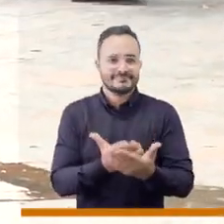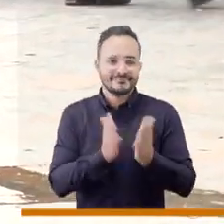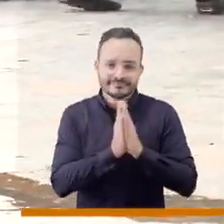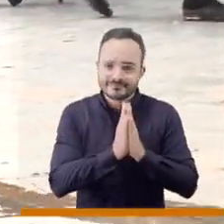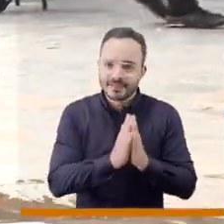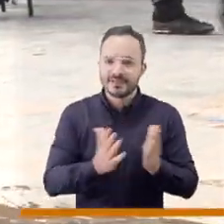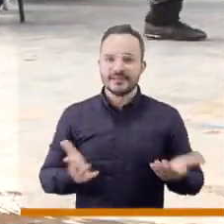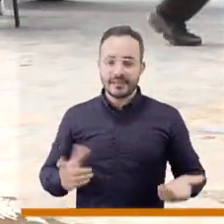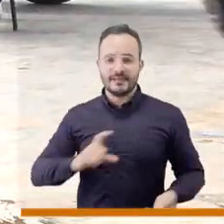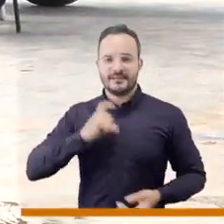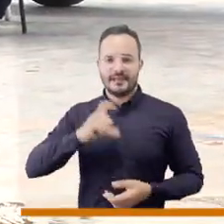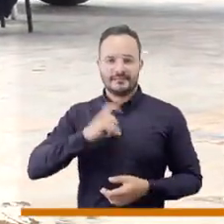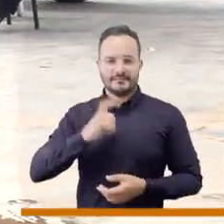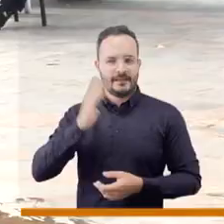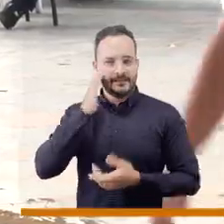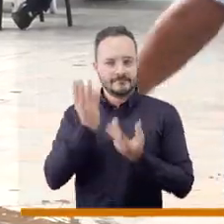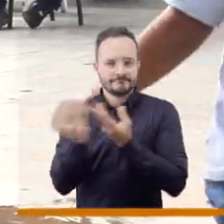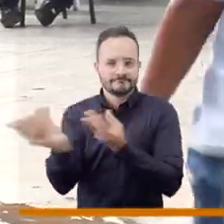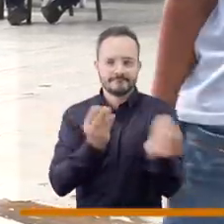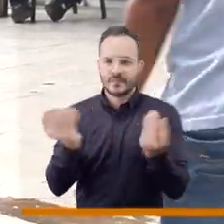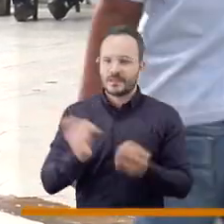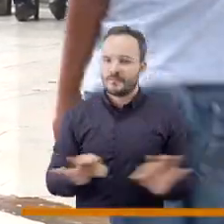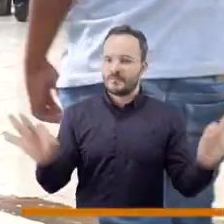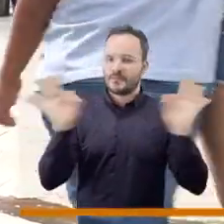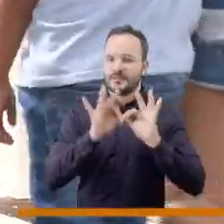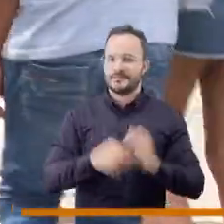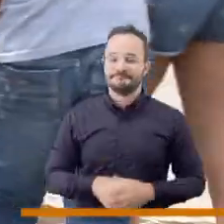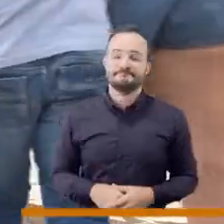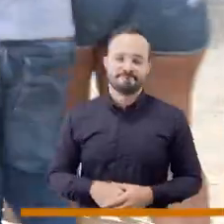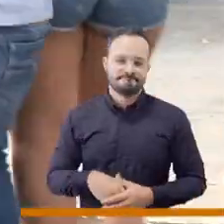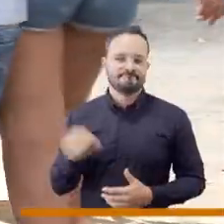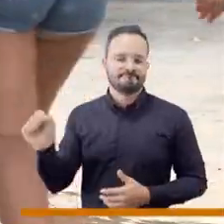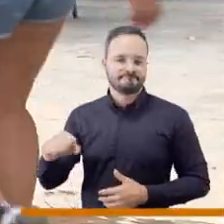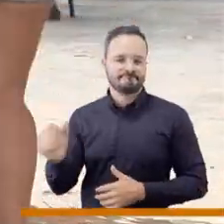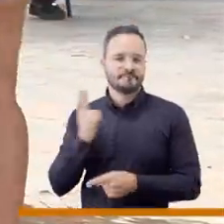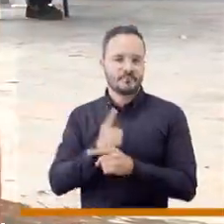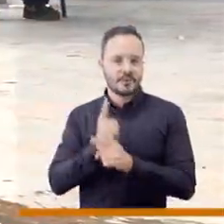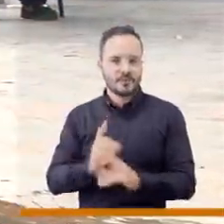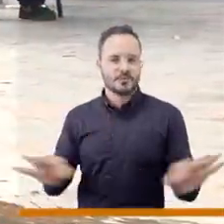siempre propuse, que caracterizar la población va a ser muy importante.